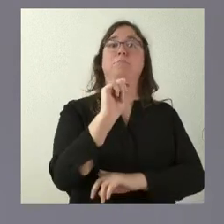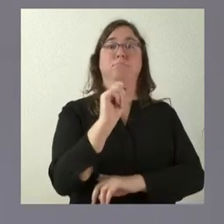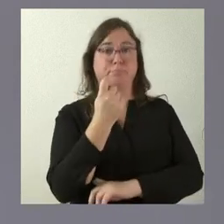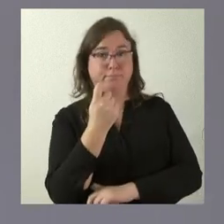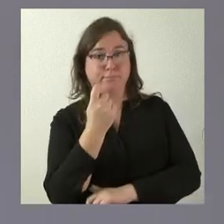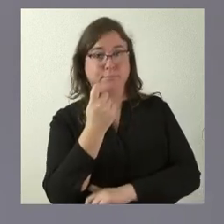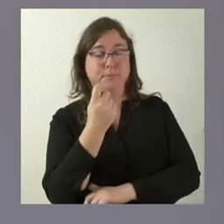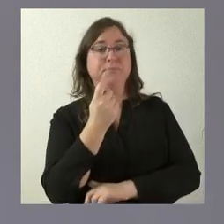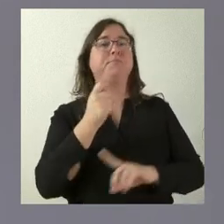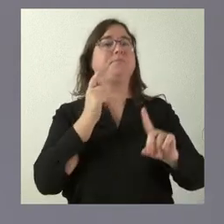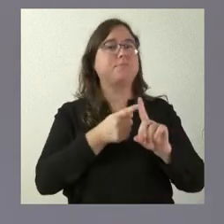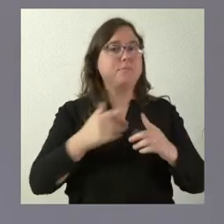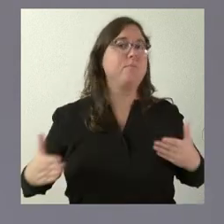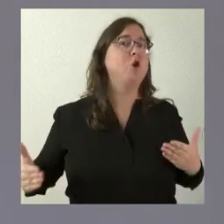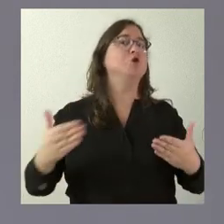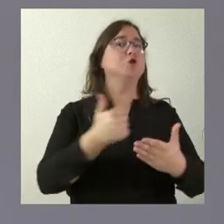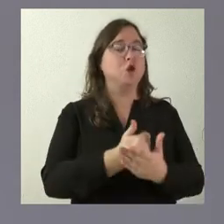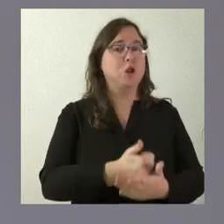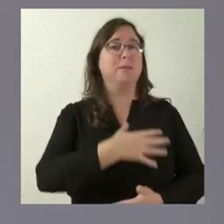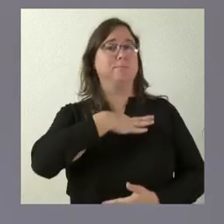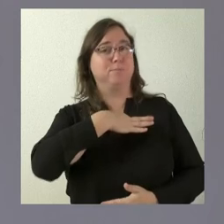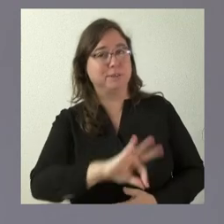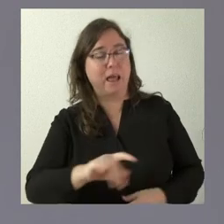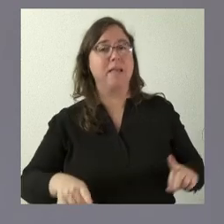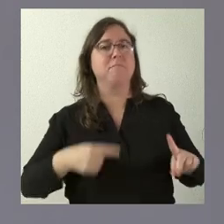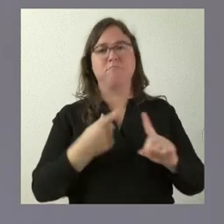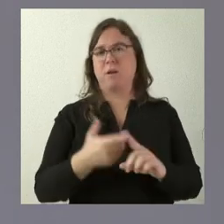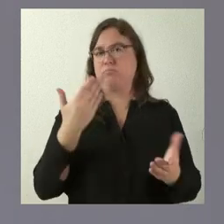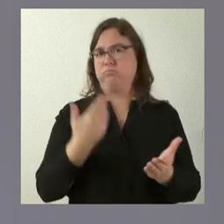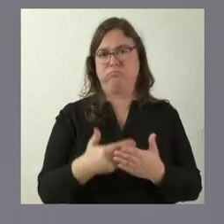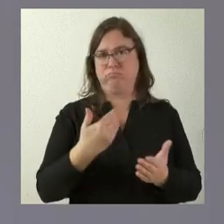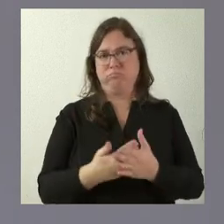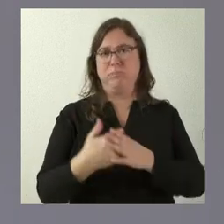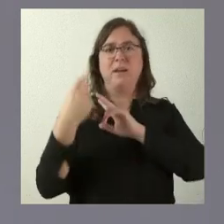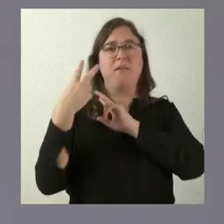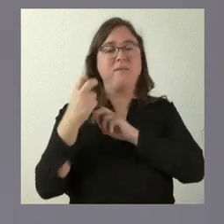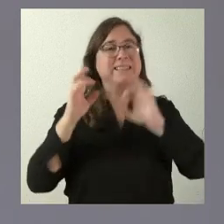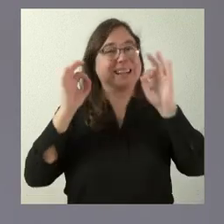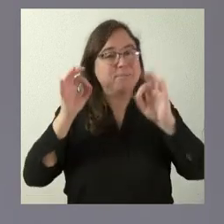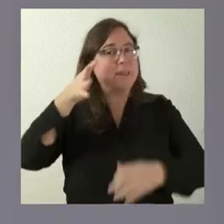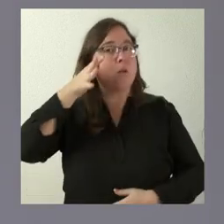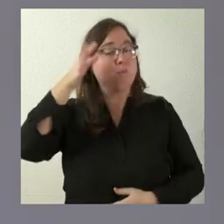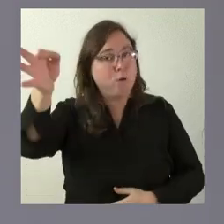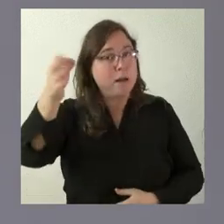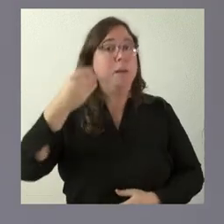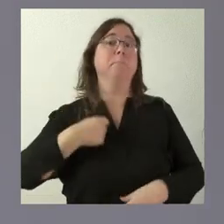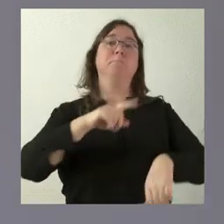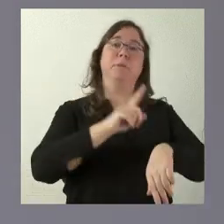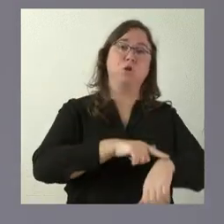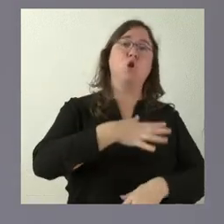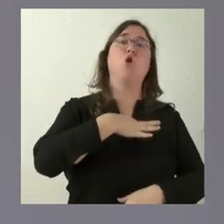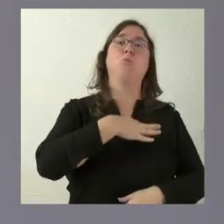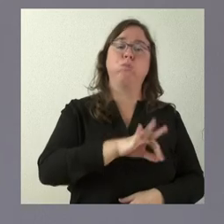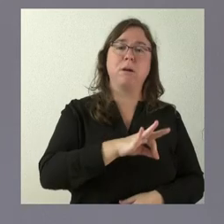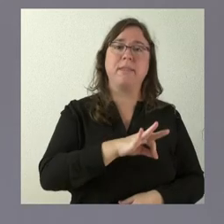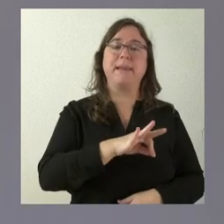se utilice en todas sus posibilidades y el seguir garantizando esa fiscalidad rural para el mundo rural no es incompatible con que nosotros abramos